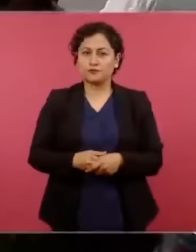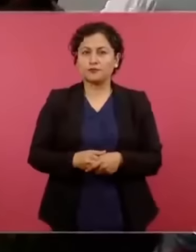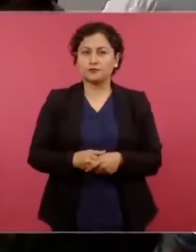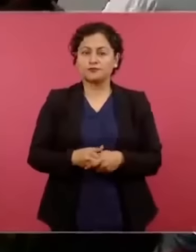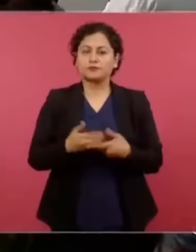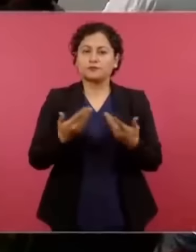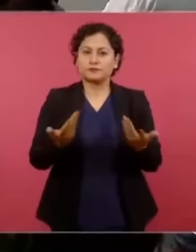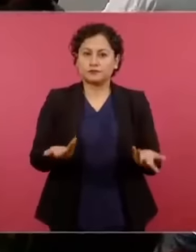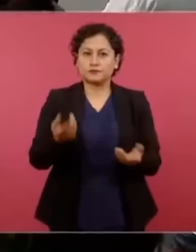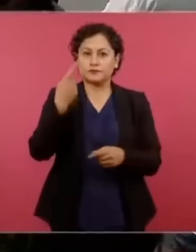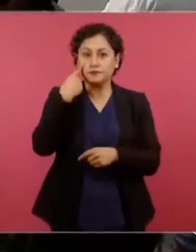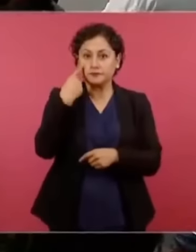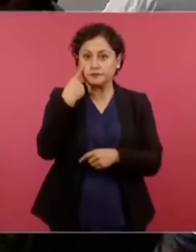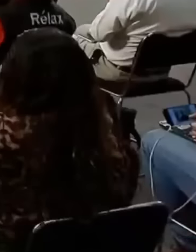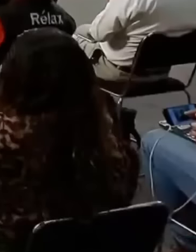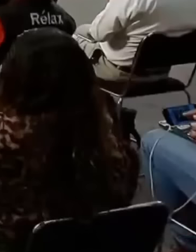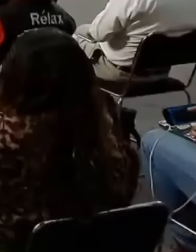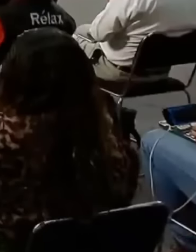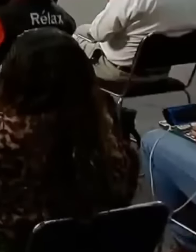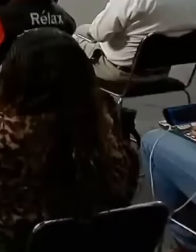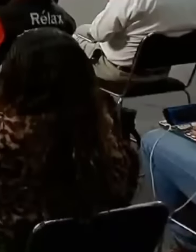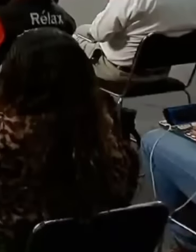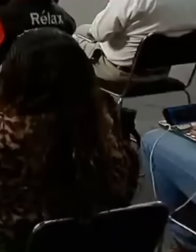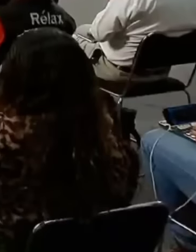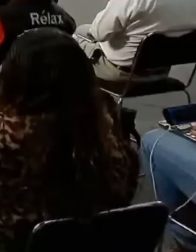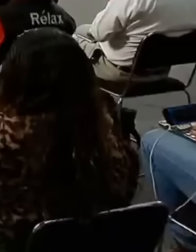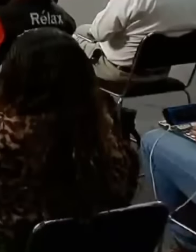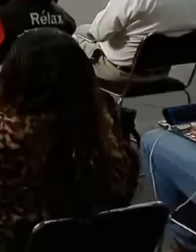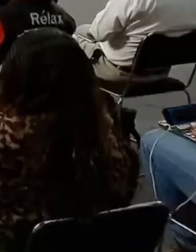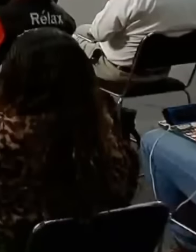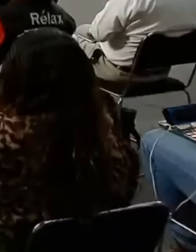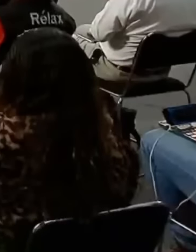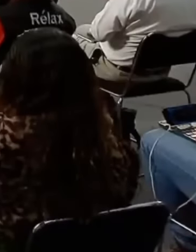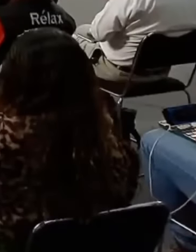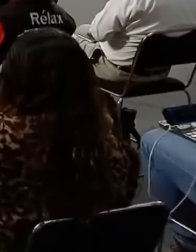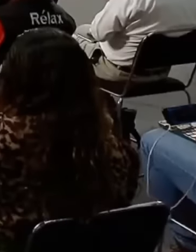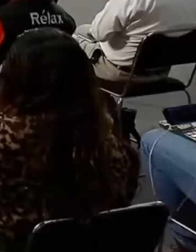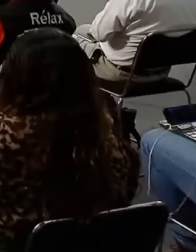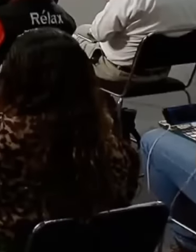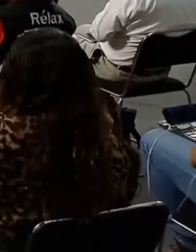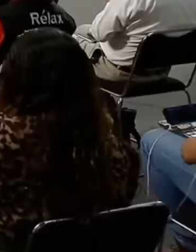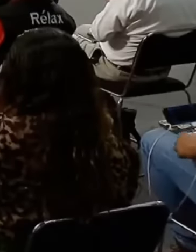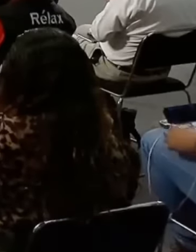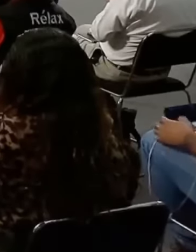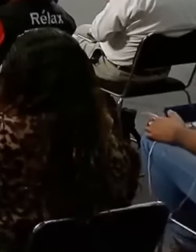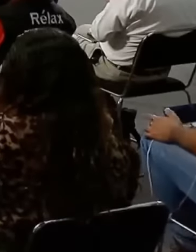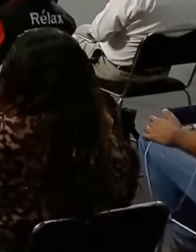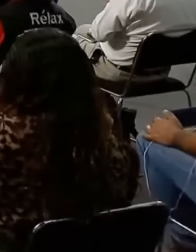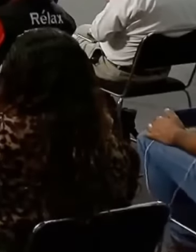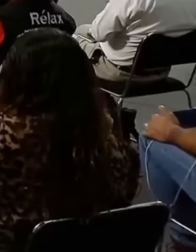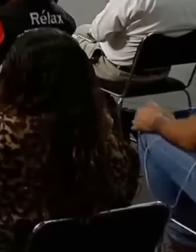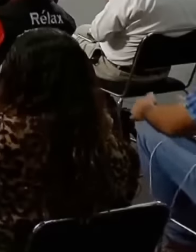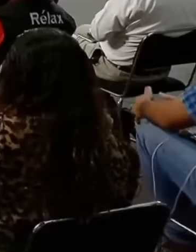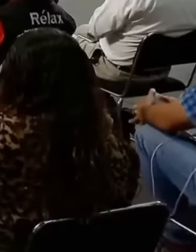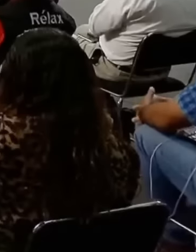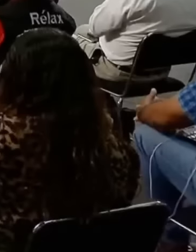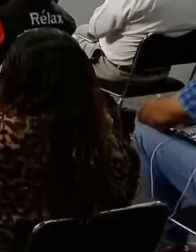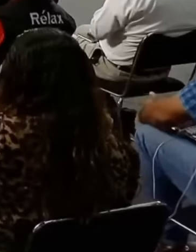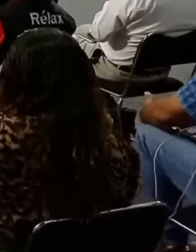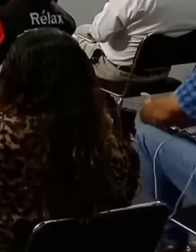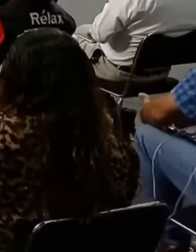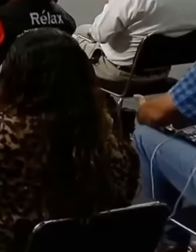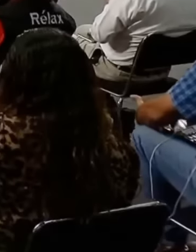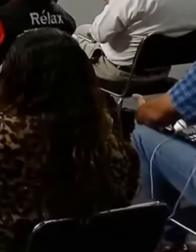pues resulta que me informa el director de Pemex, presenta una solicitud de amparo